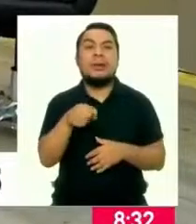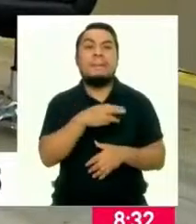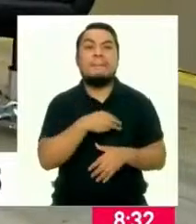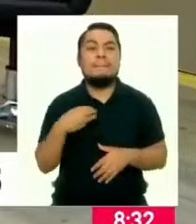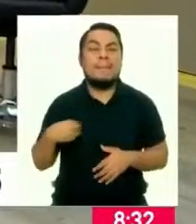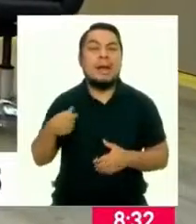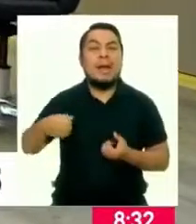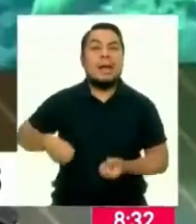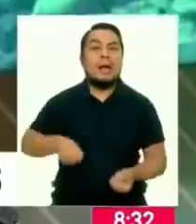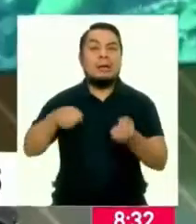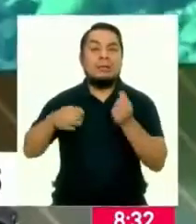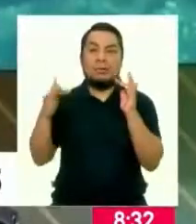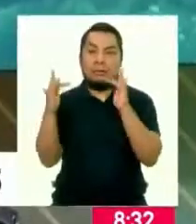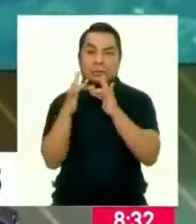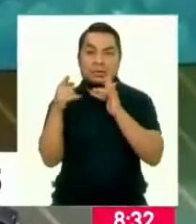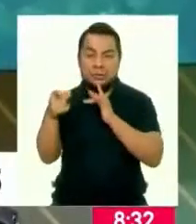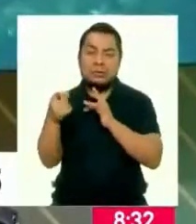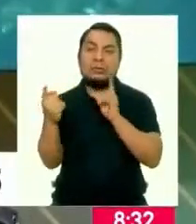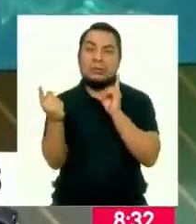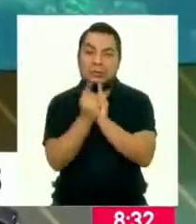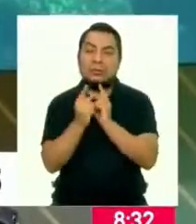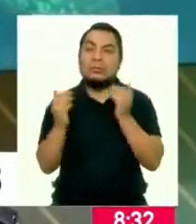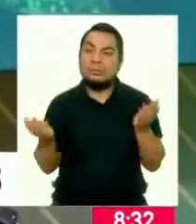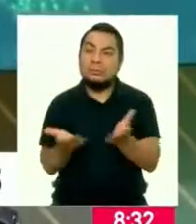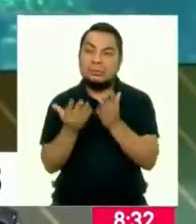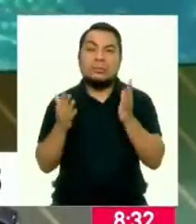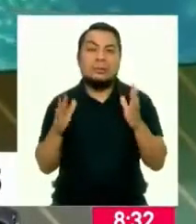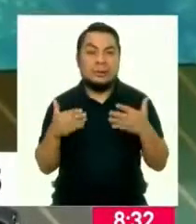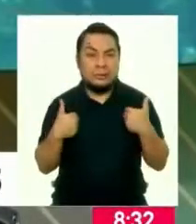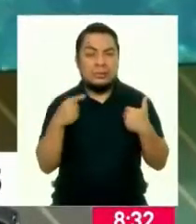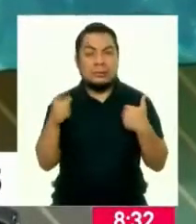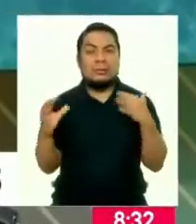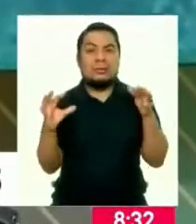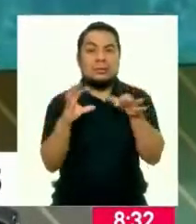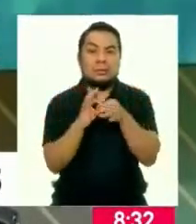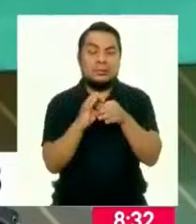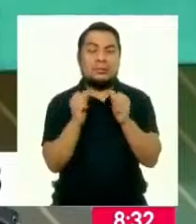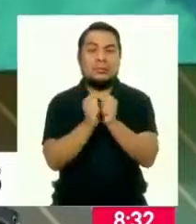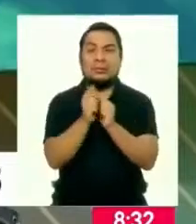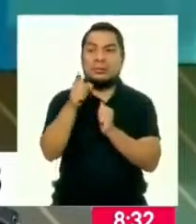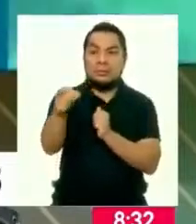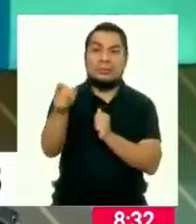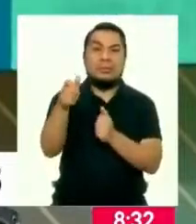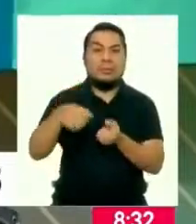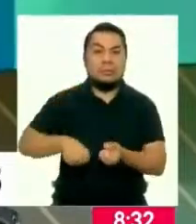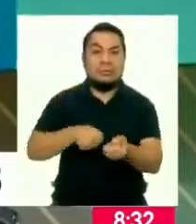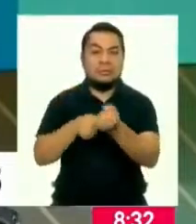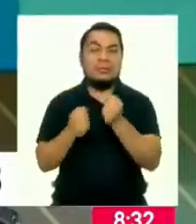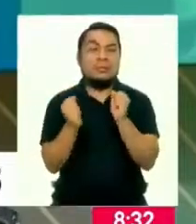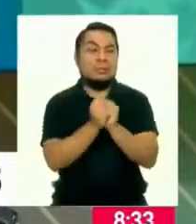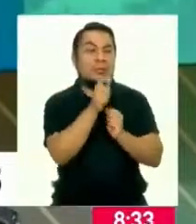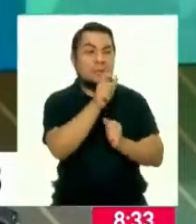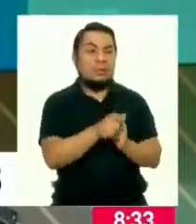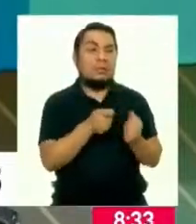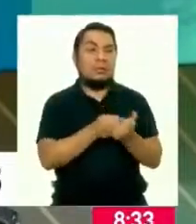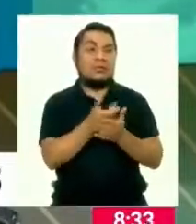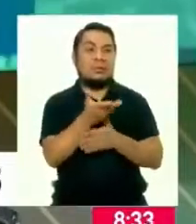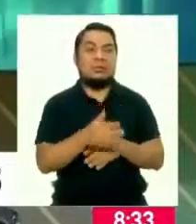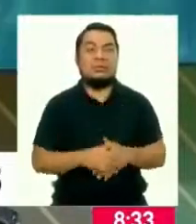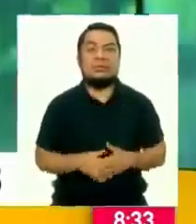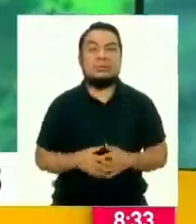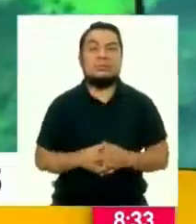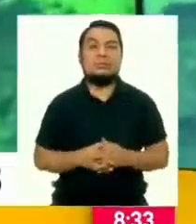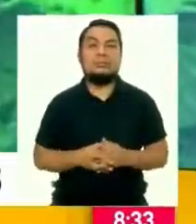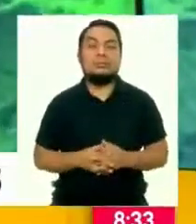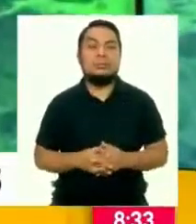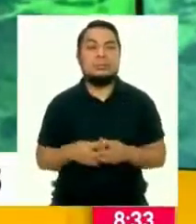Ministerio de Agricultura, también se está promoviendo que se tenga esa conexión directamente entre los agricultores y los consumidores.